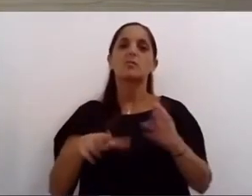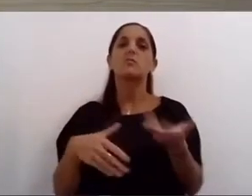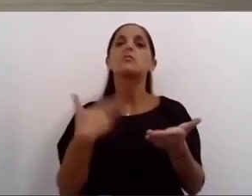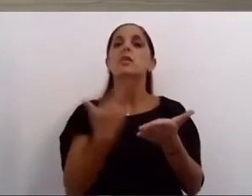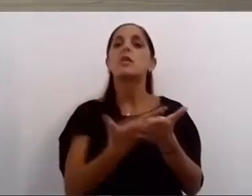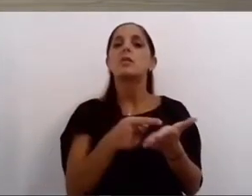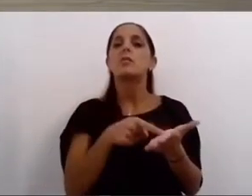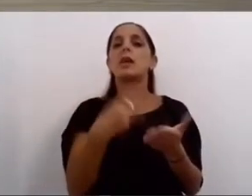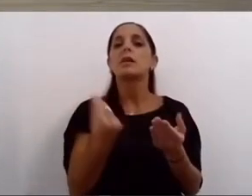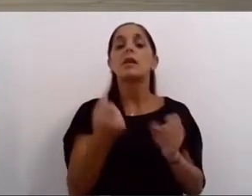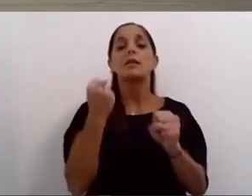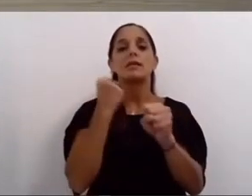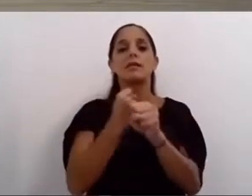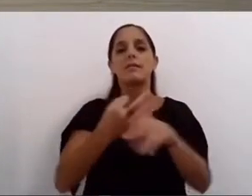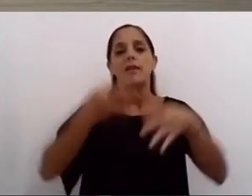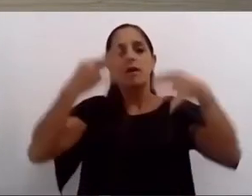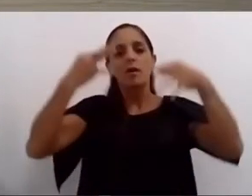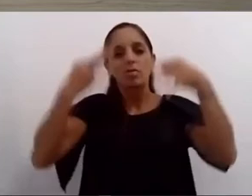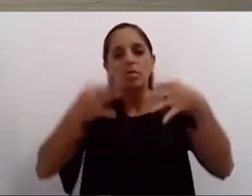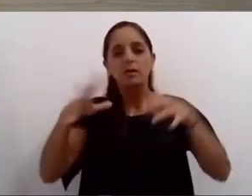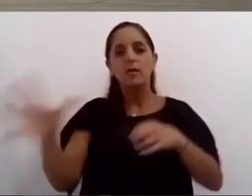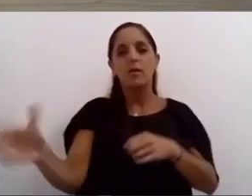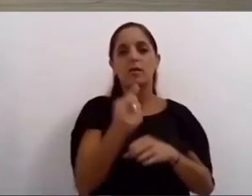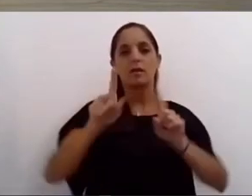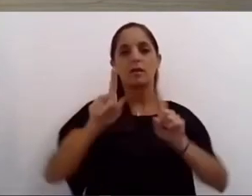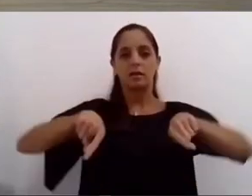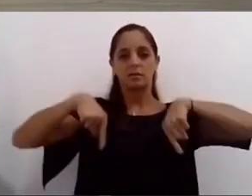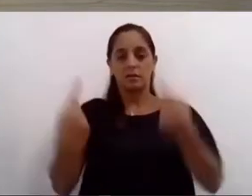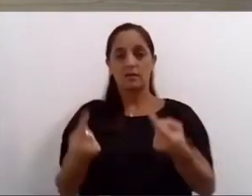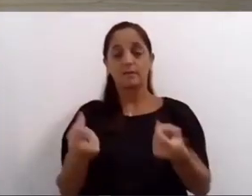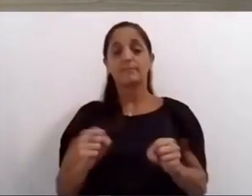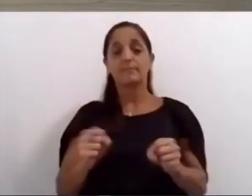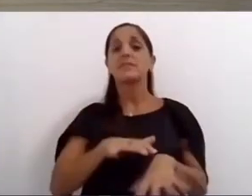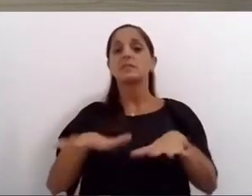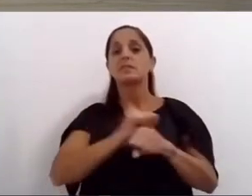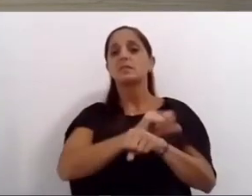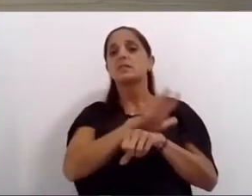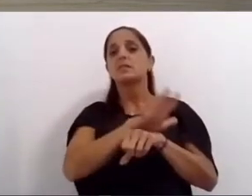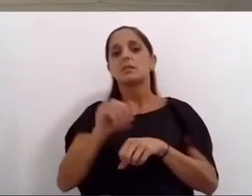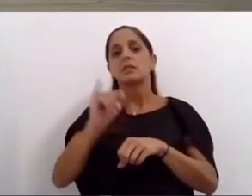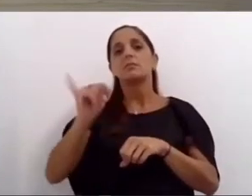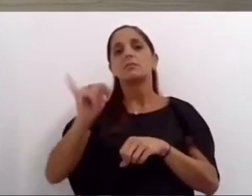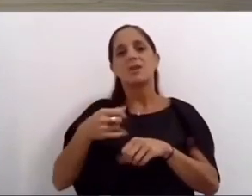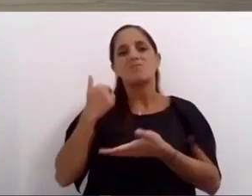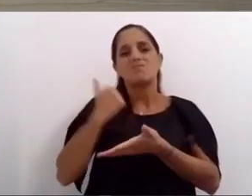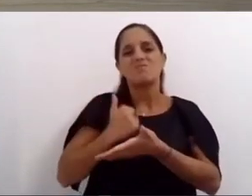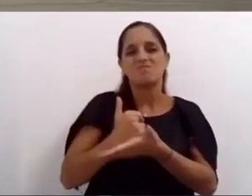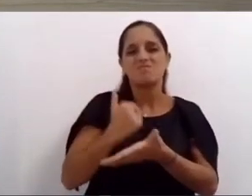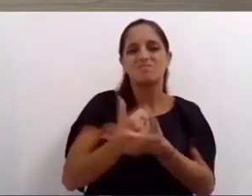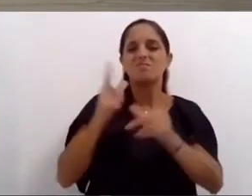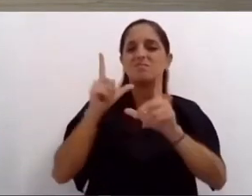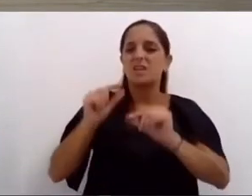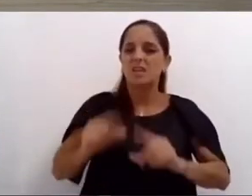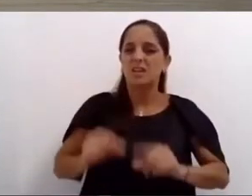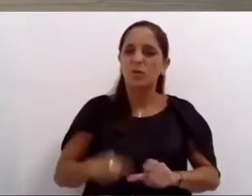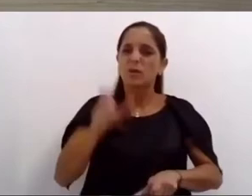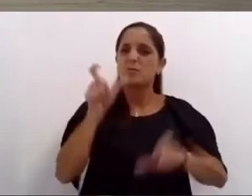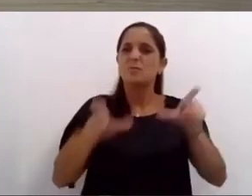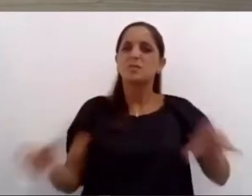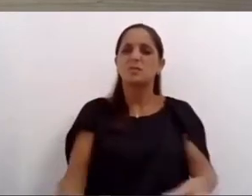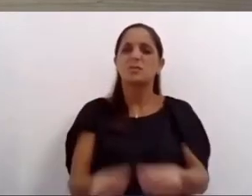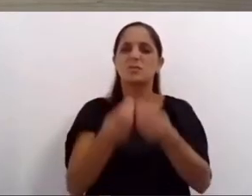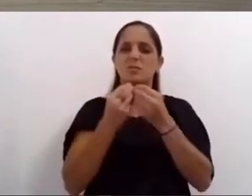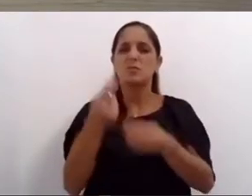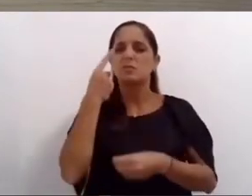dignidad del trabajo la pandemia nos deja marcas que nos duelen y nos interpelan miles de rosarinos y rosarinas